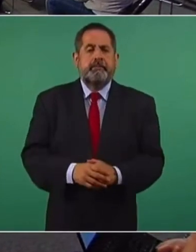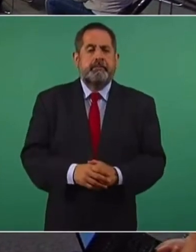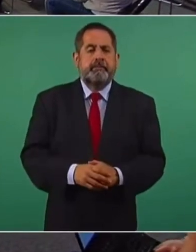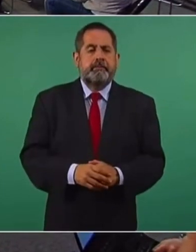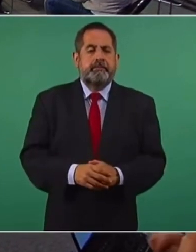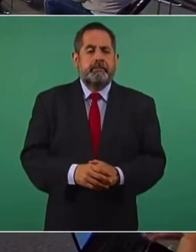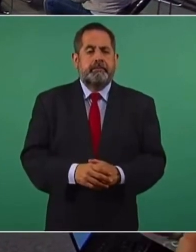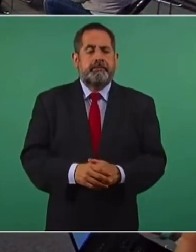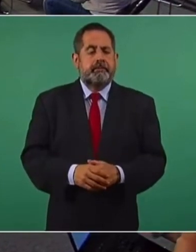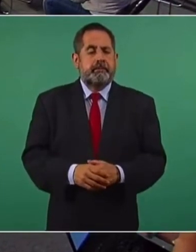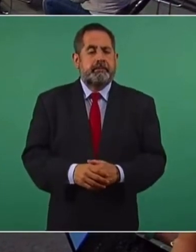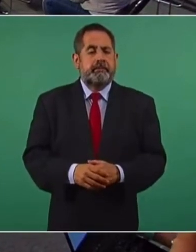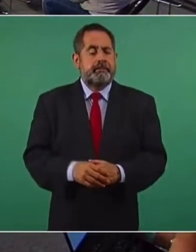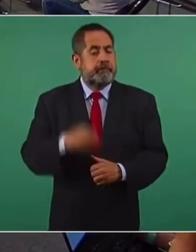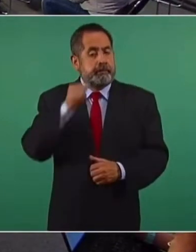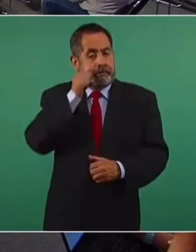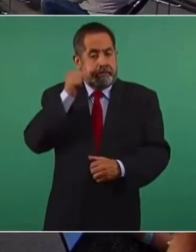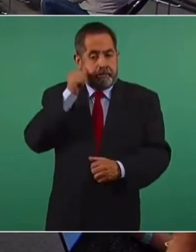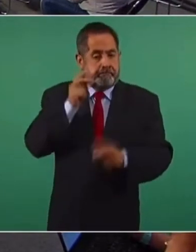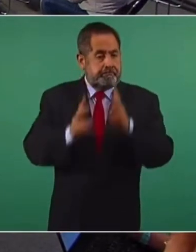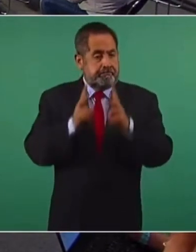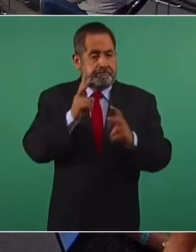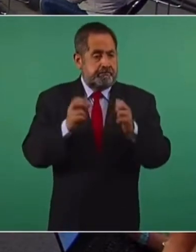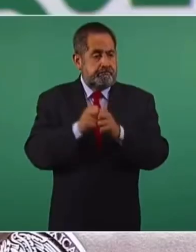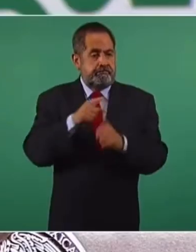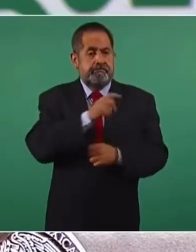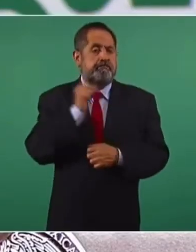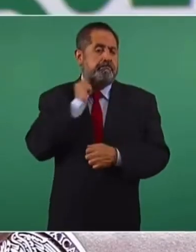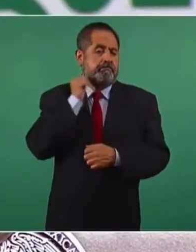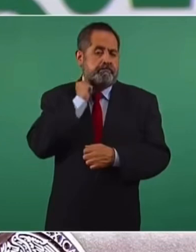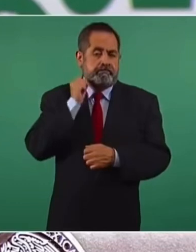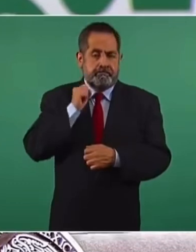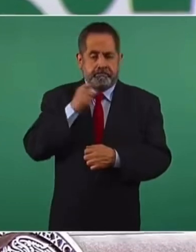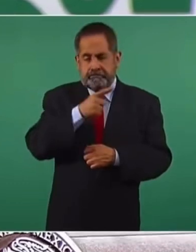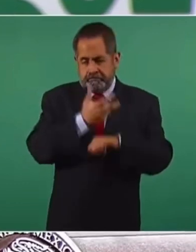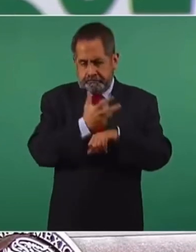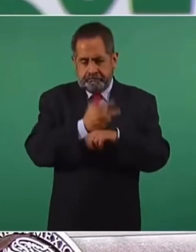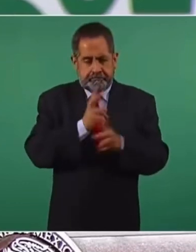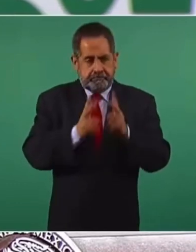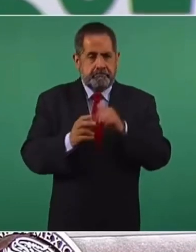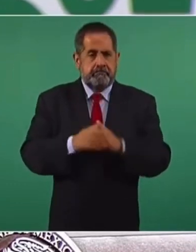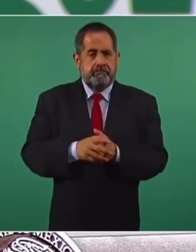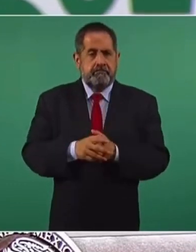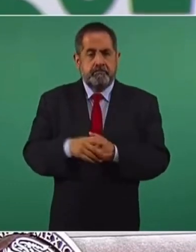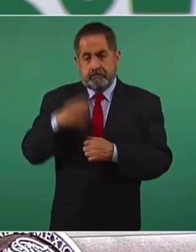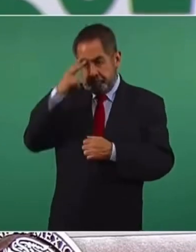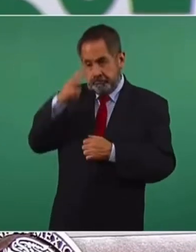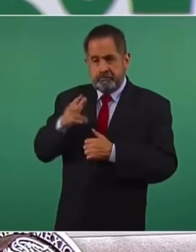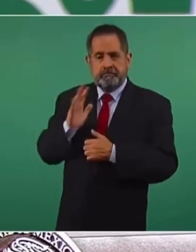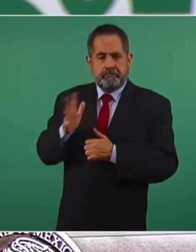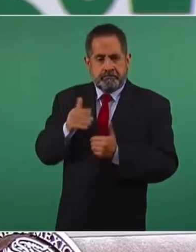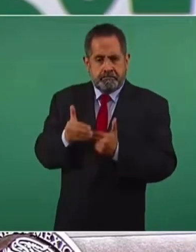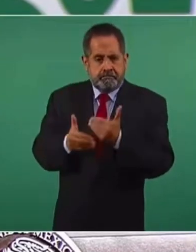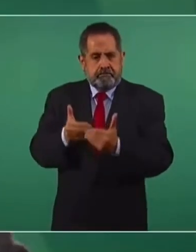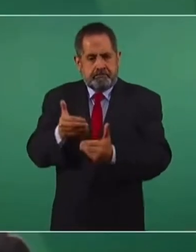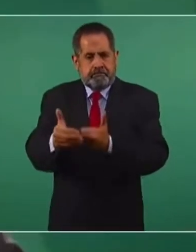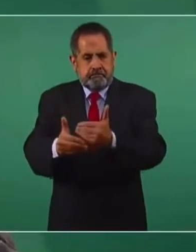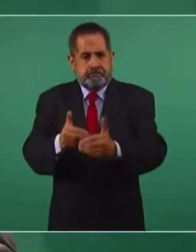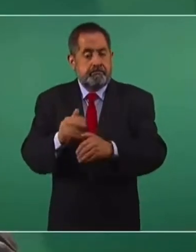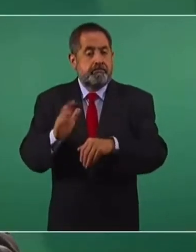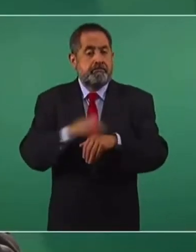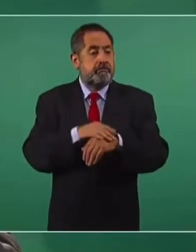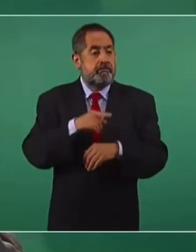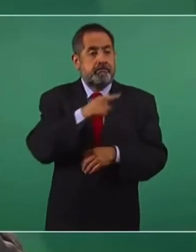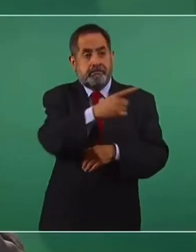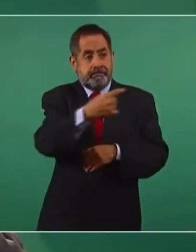Lo que ayer les comentamos a los senadores, ya lo informé aquí, señor presidente, es cuál es el avance de México, porque la razón para las